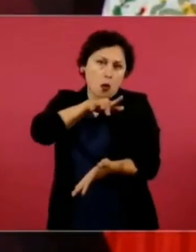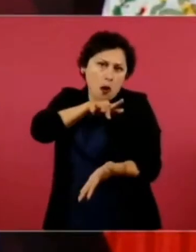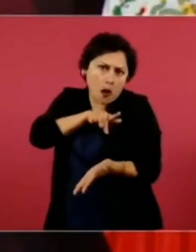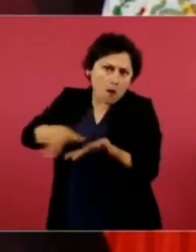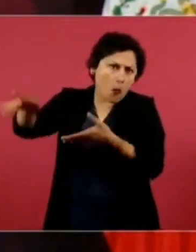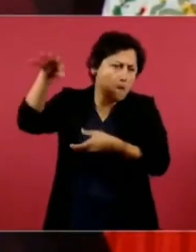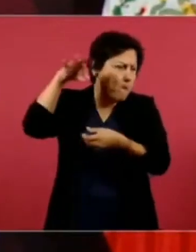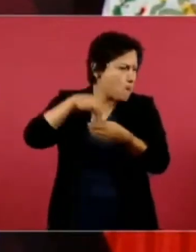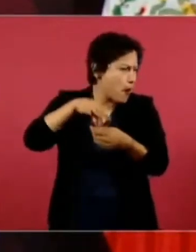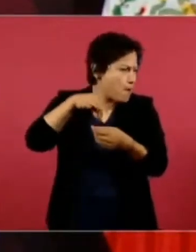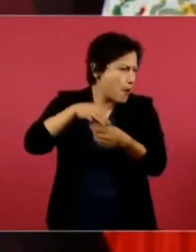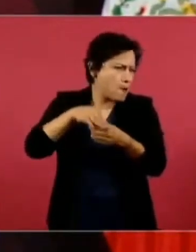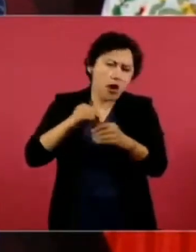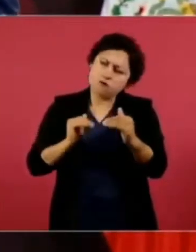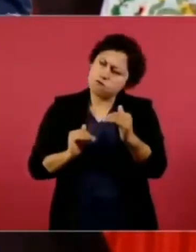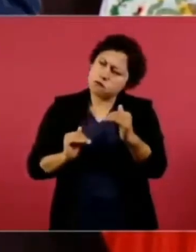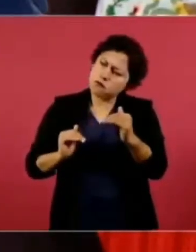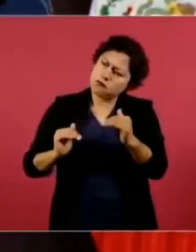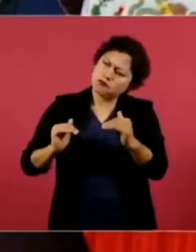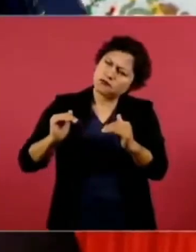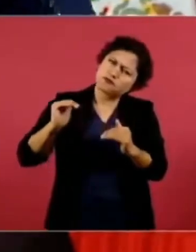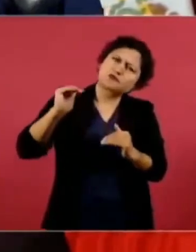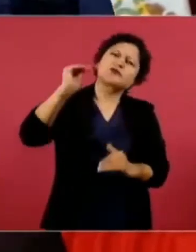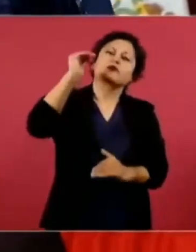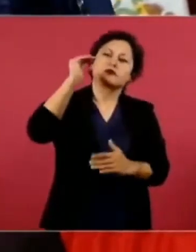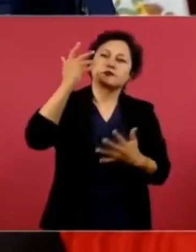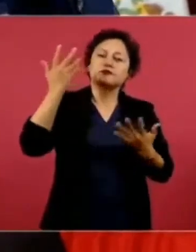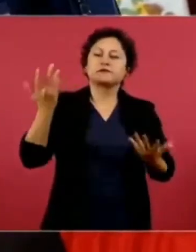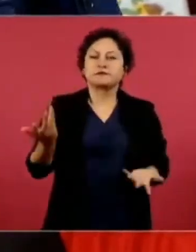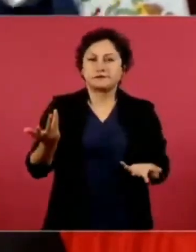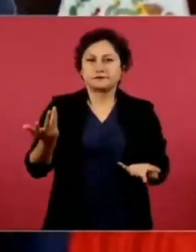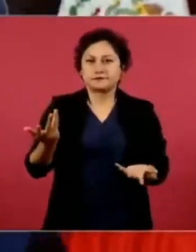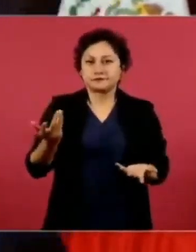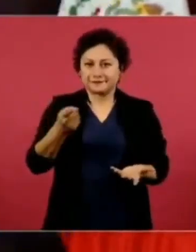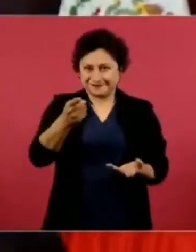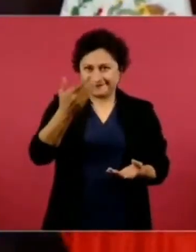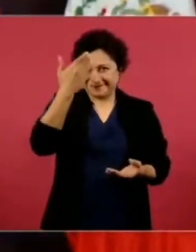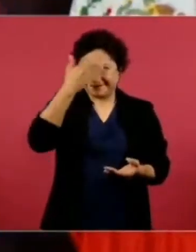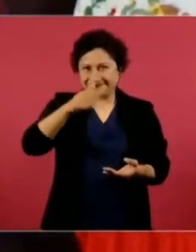Se burlaban cuando se hablaba del Plan C,